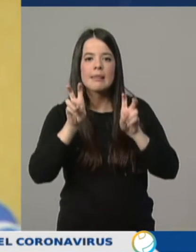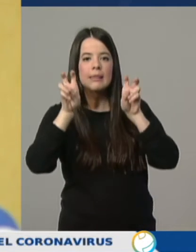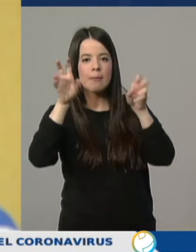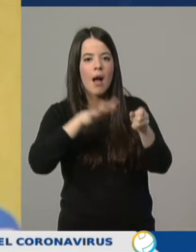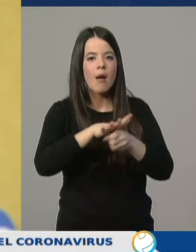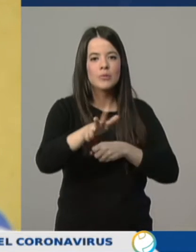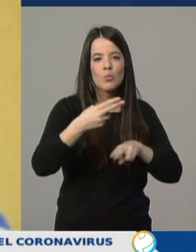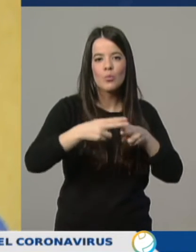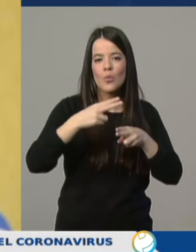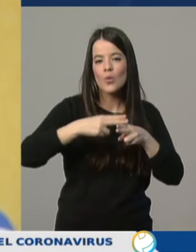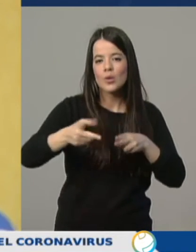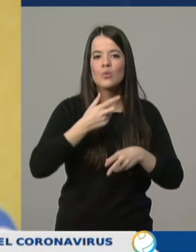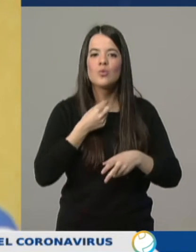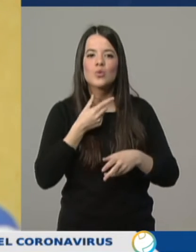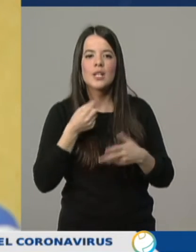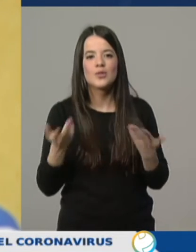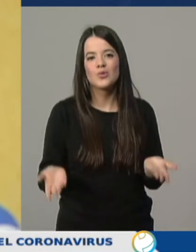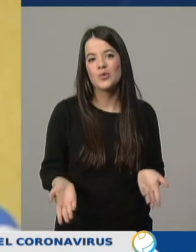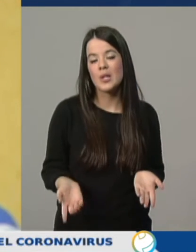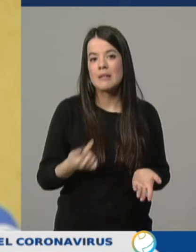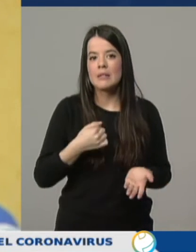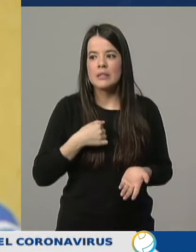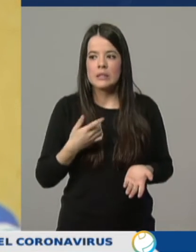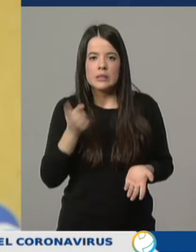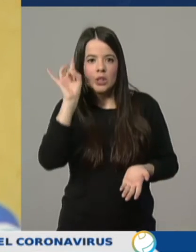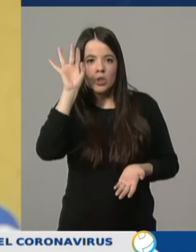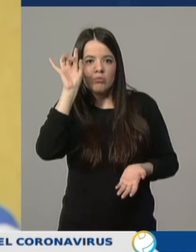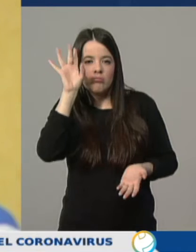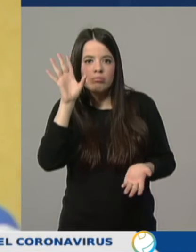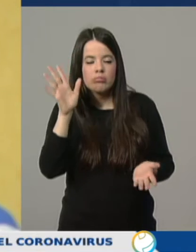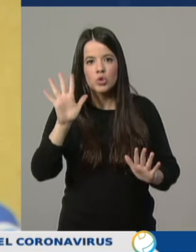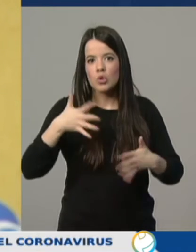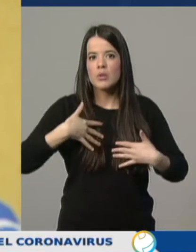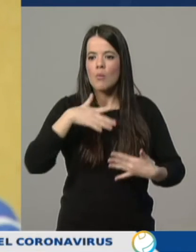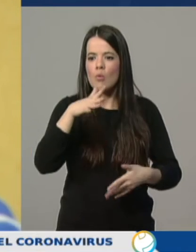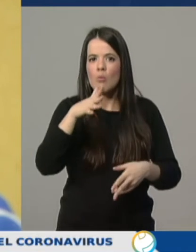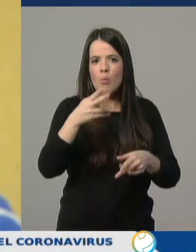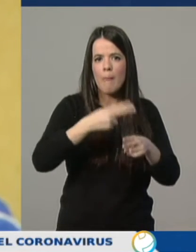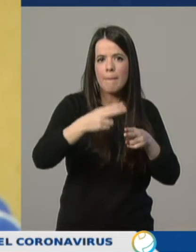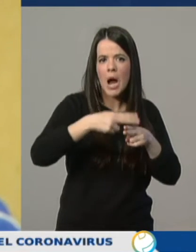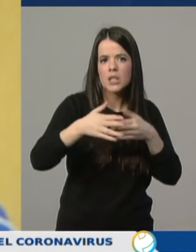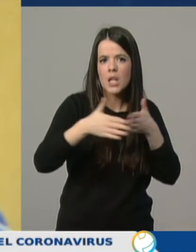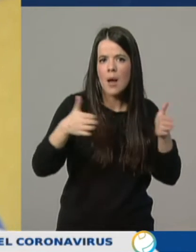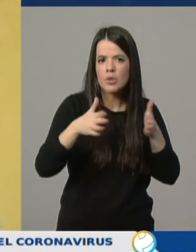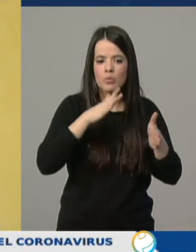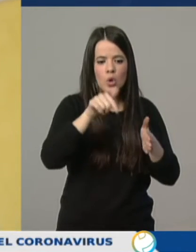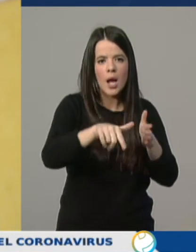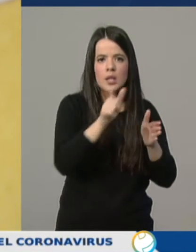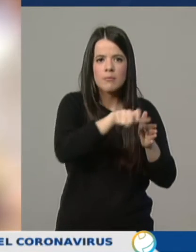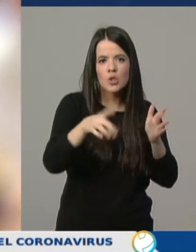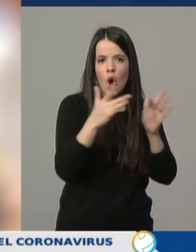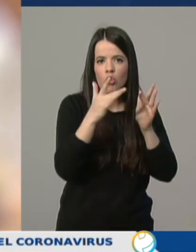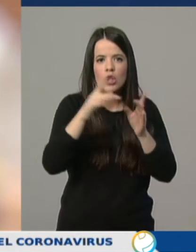así... ...y yo siempre añado que esto me sorprende bastante que los bares y cosas así no cierren... ...ya que ahí es donde más contacto hay o